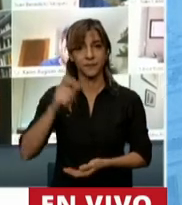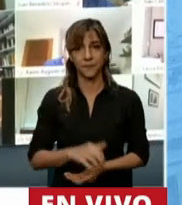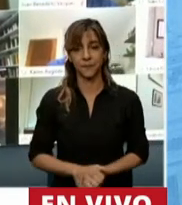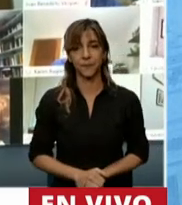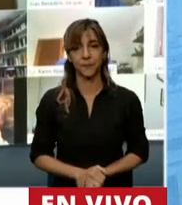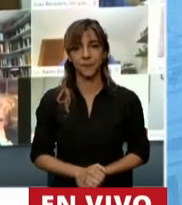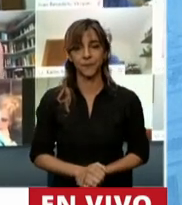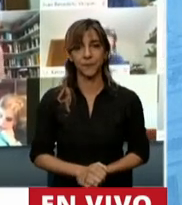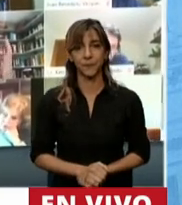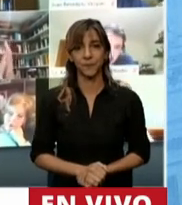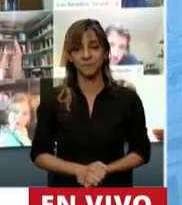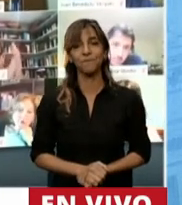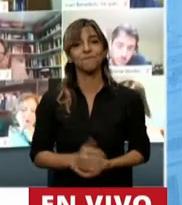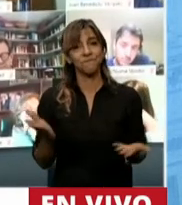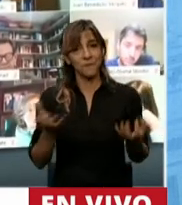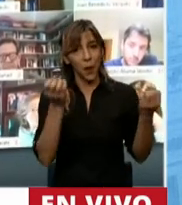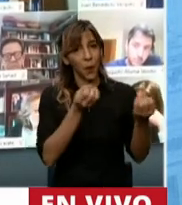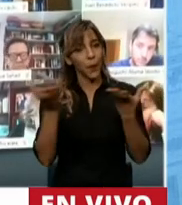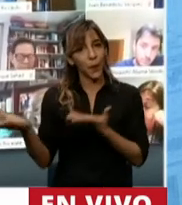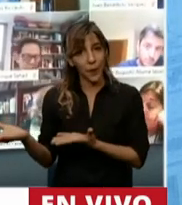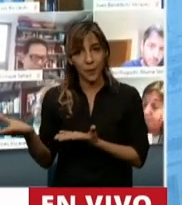Bueno, bienvenido Ministro.